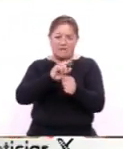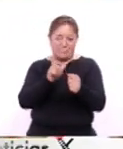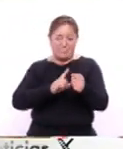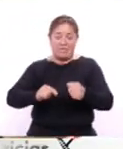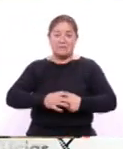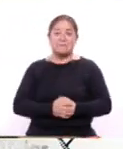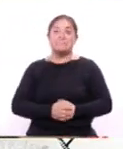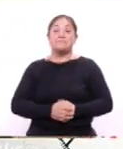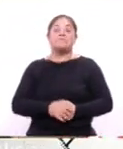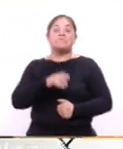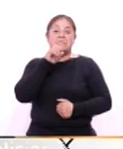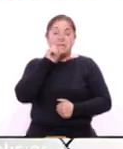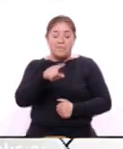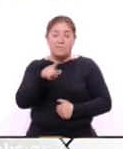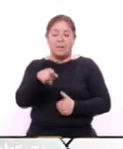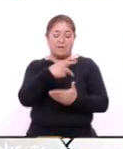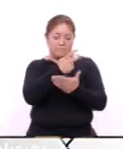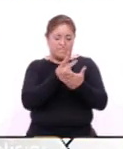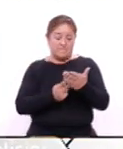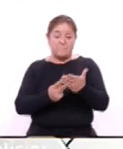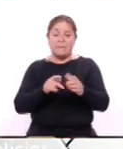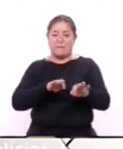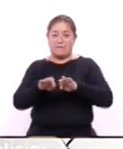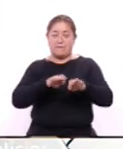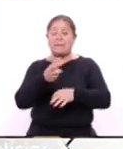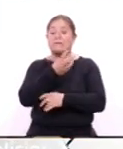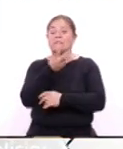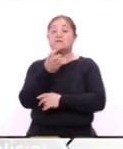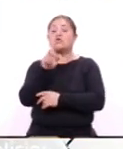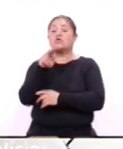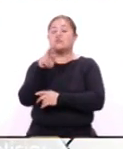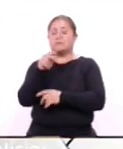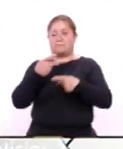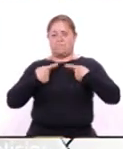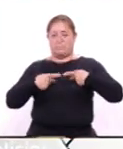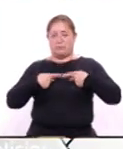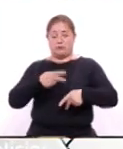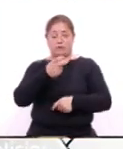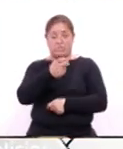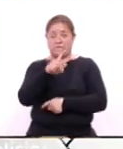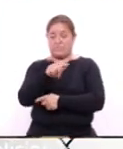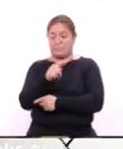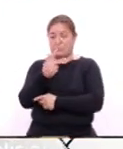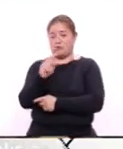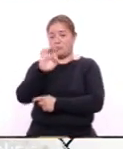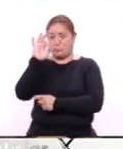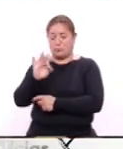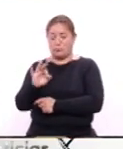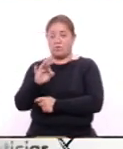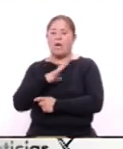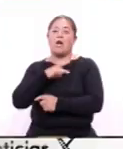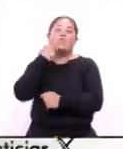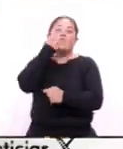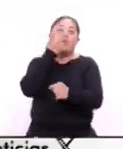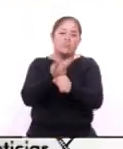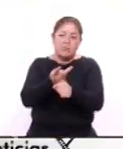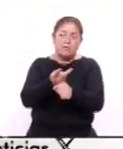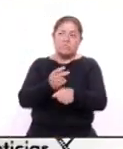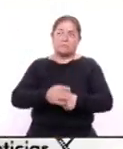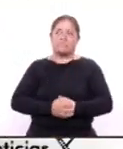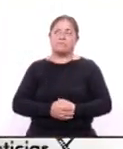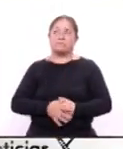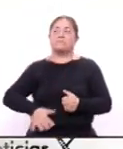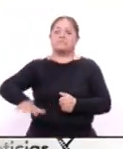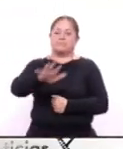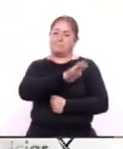además de una plantilla laboral de 380 personas de las cuales el 78% son voluntarias para